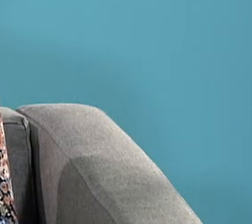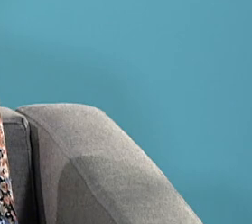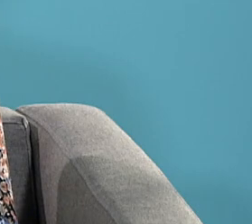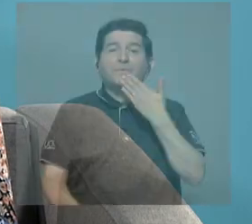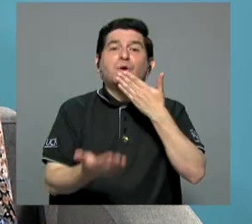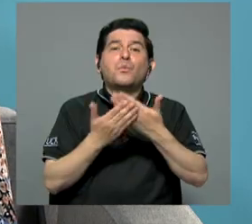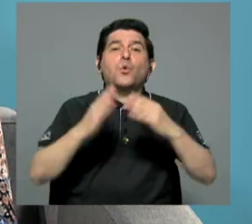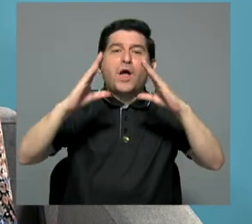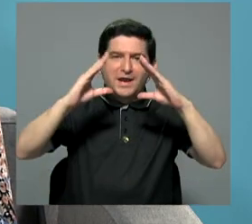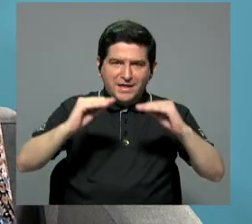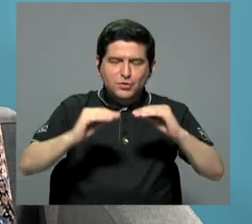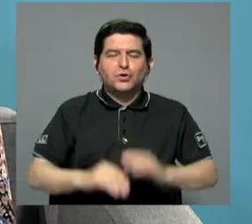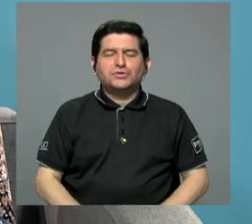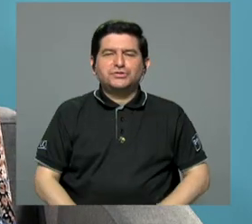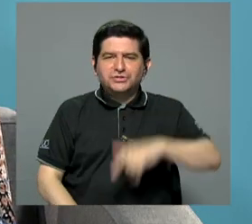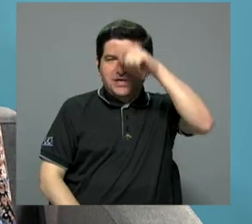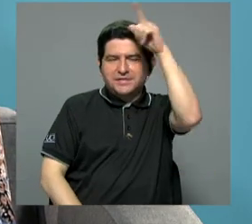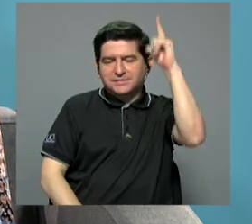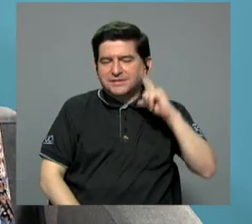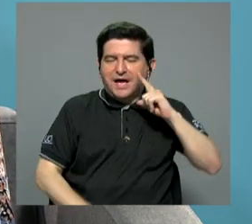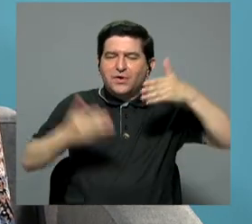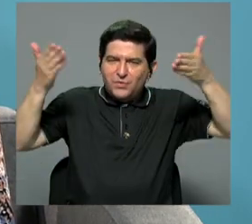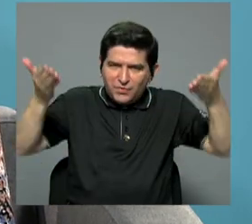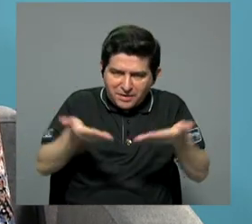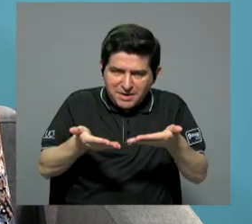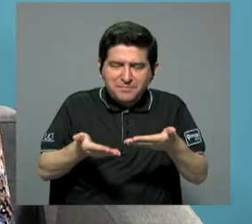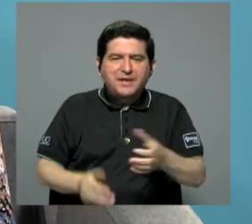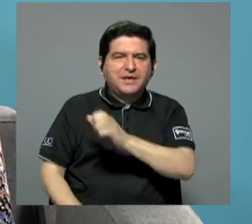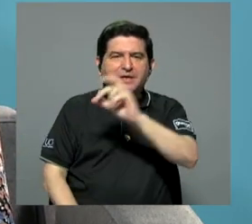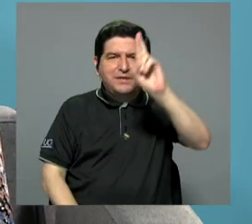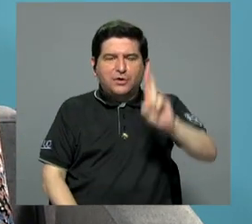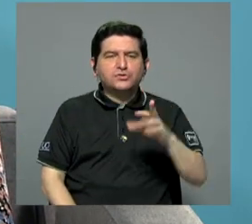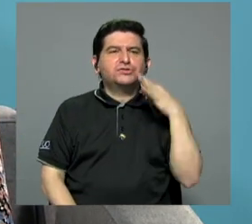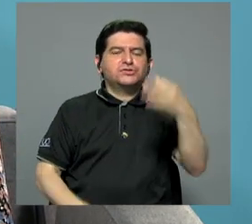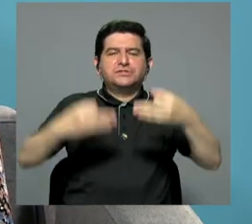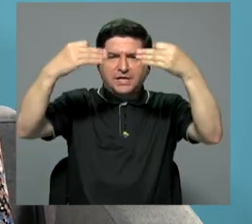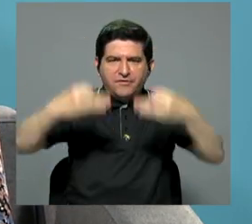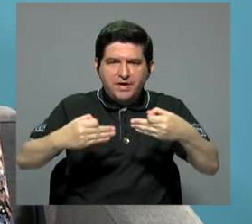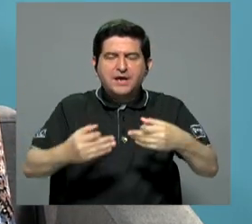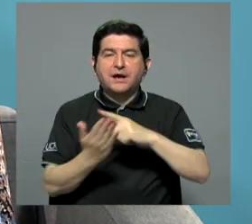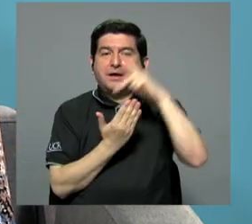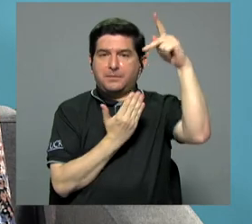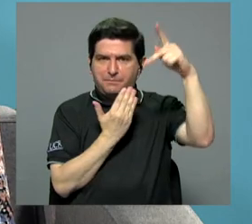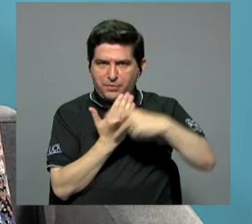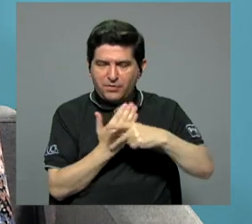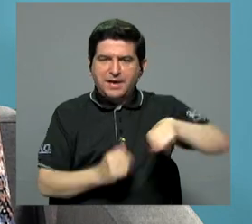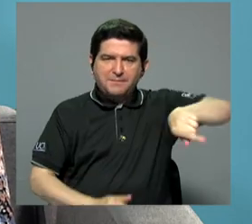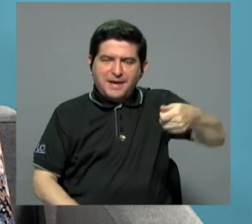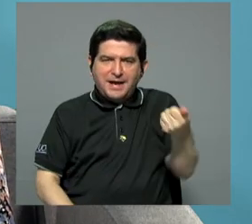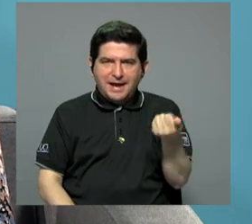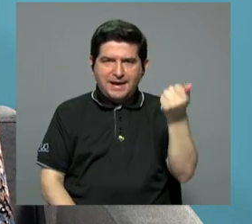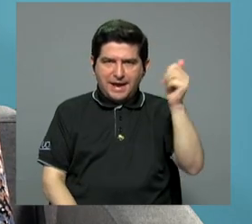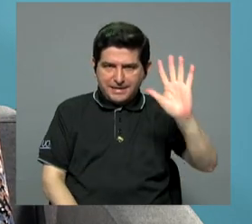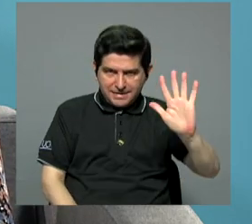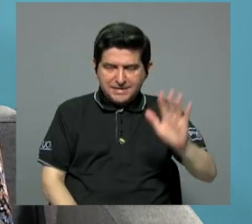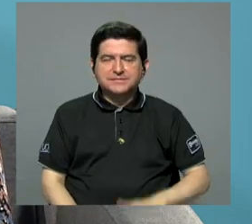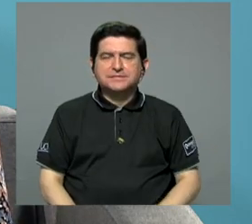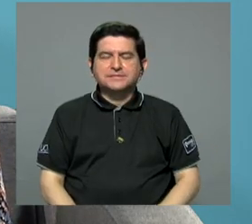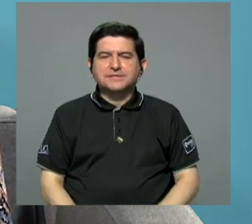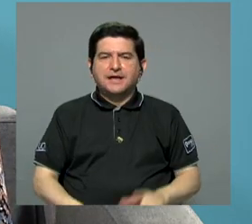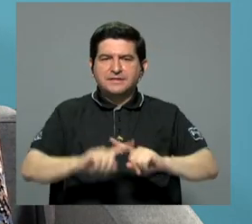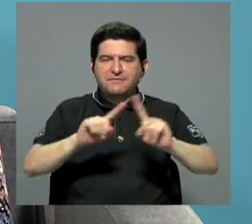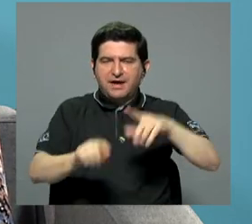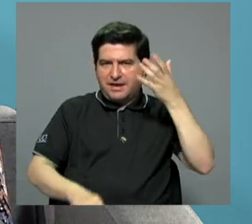Muy buenas noches, Laura Martínez les da la bienvenida a Costa Rica, en juego una producción de Canal 15, las